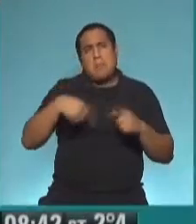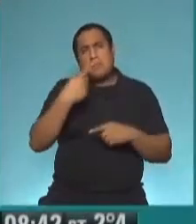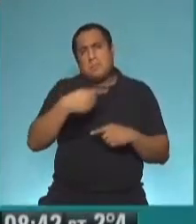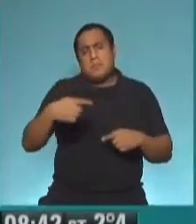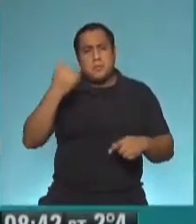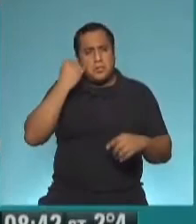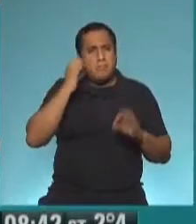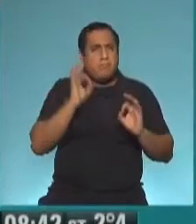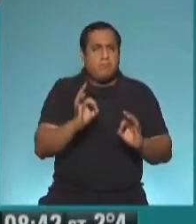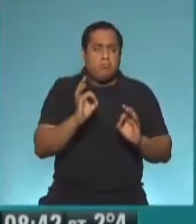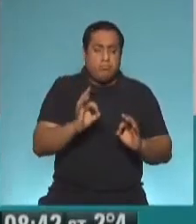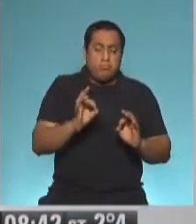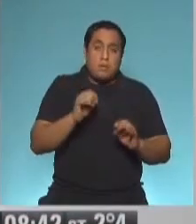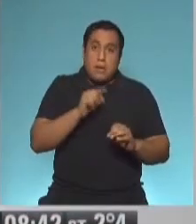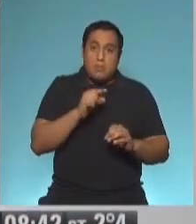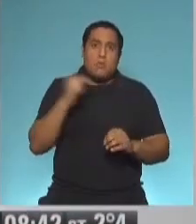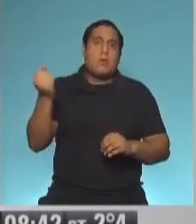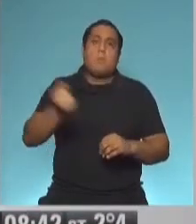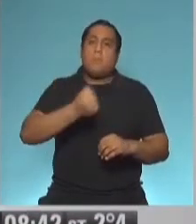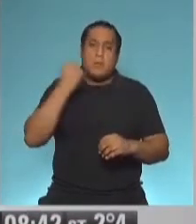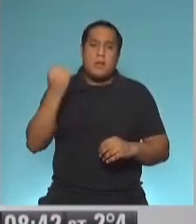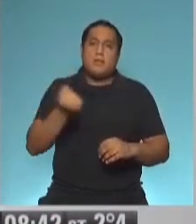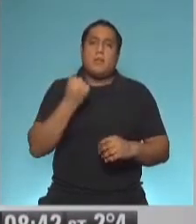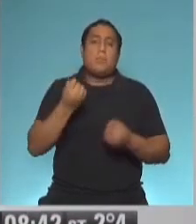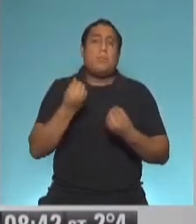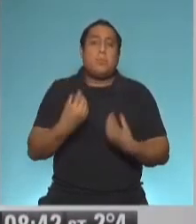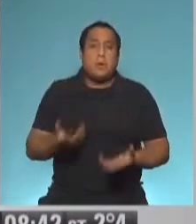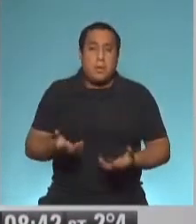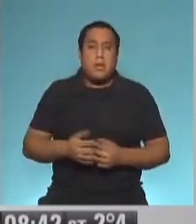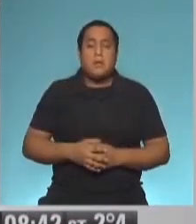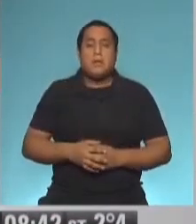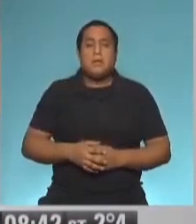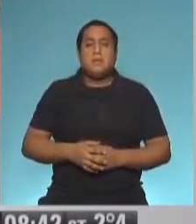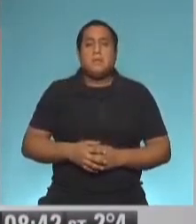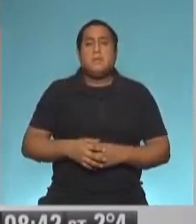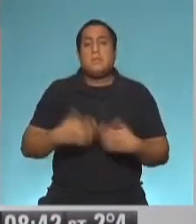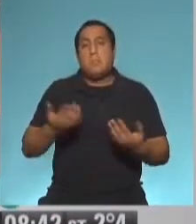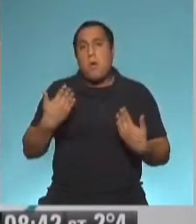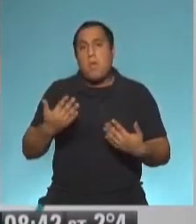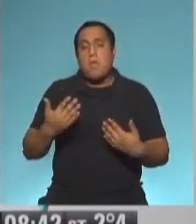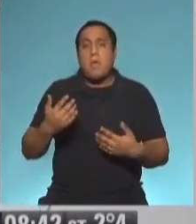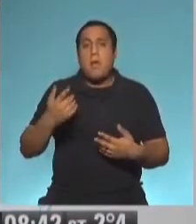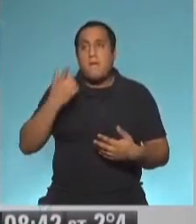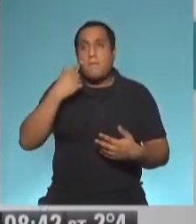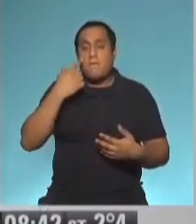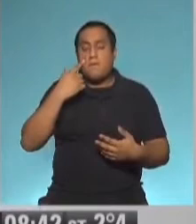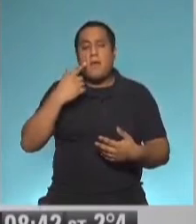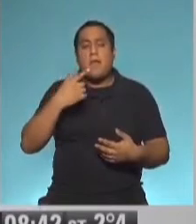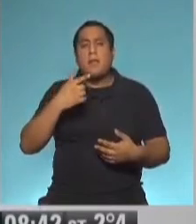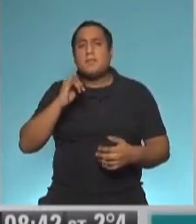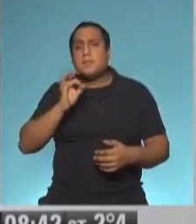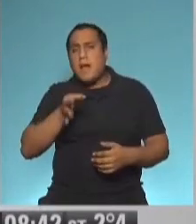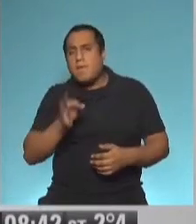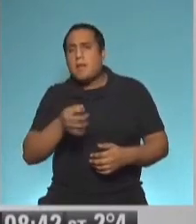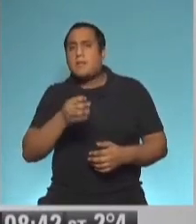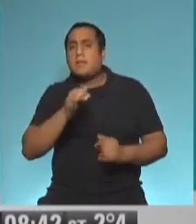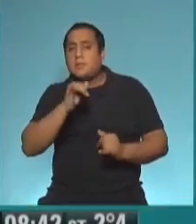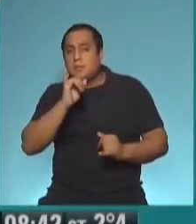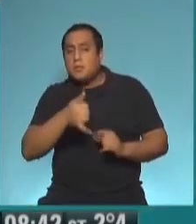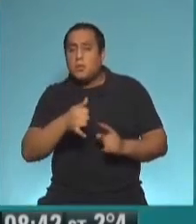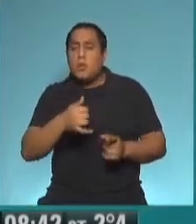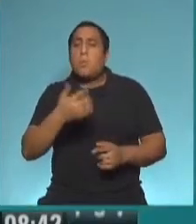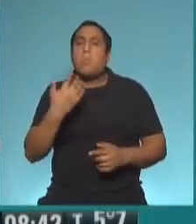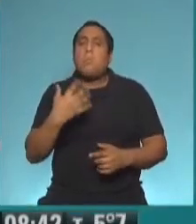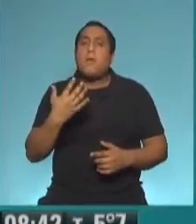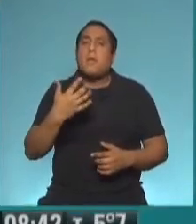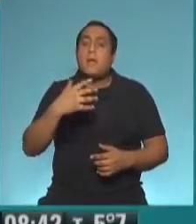conclusión y eso va a ser muy importante porque se va a poder conocer fehacientemente cuál es el mejor momento